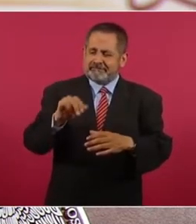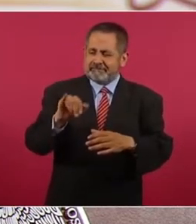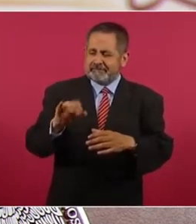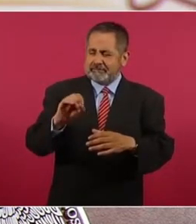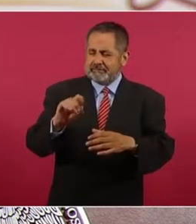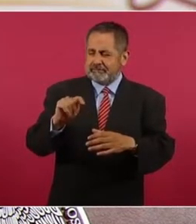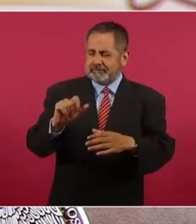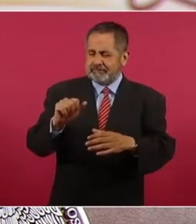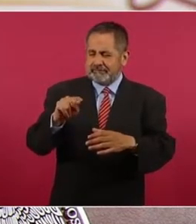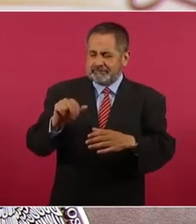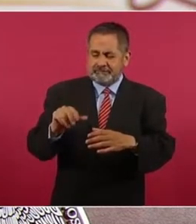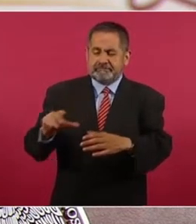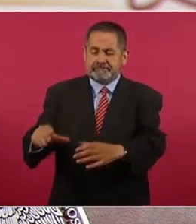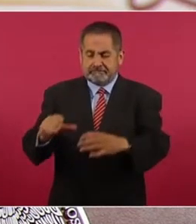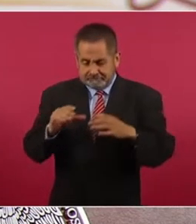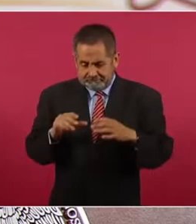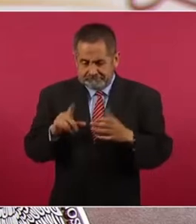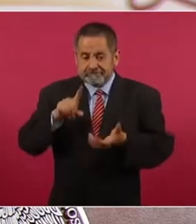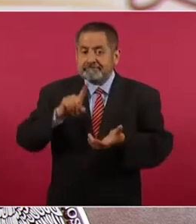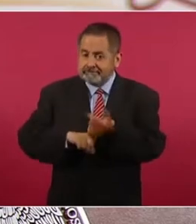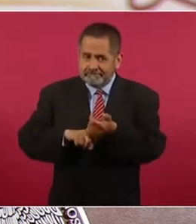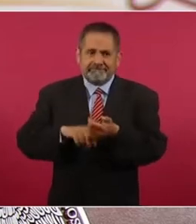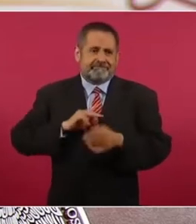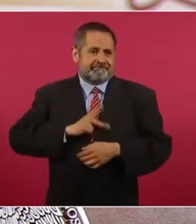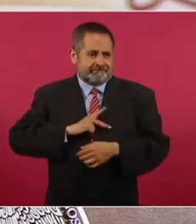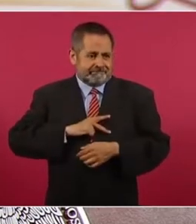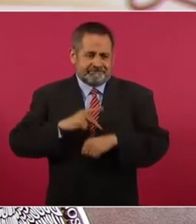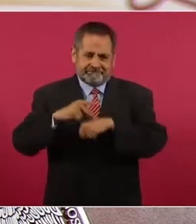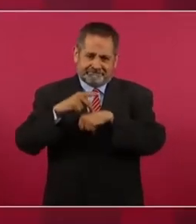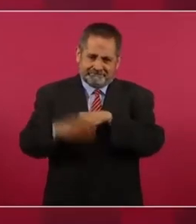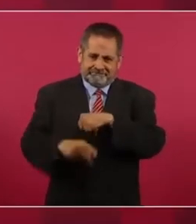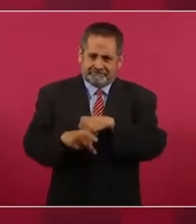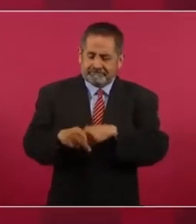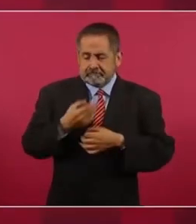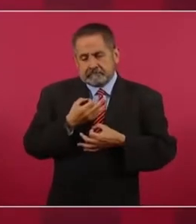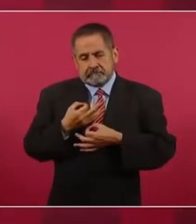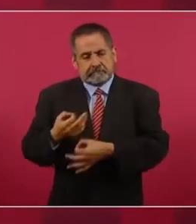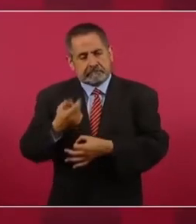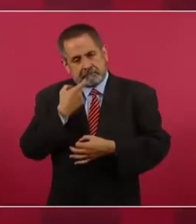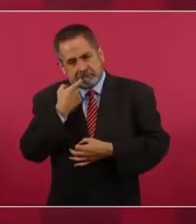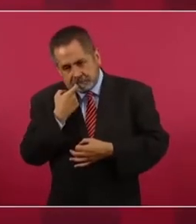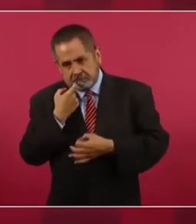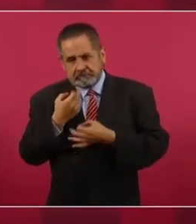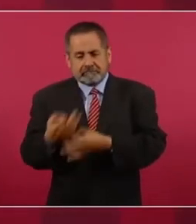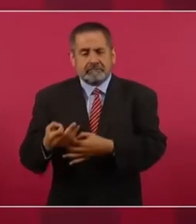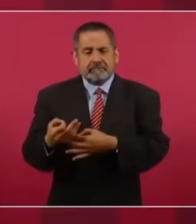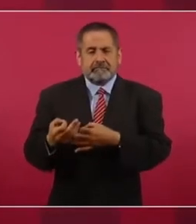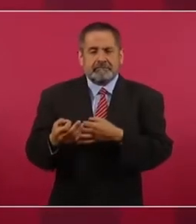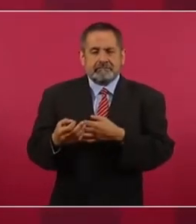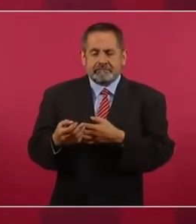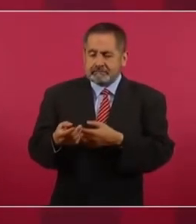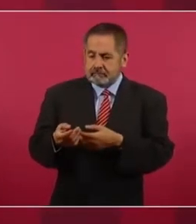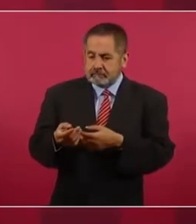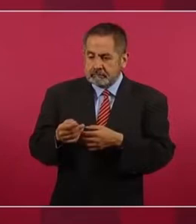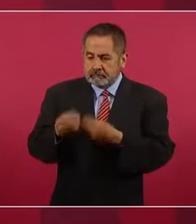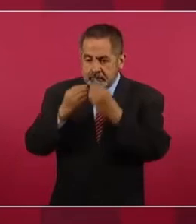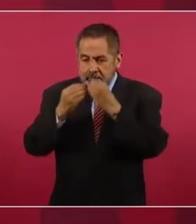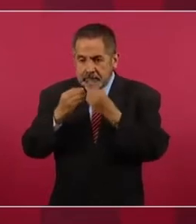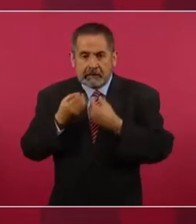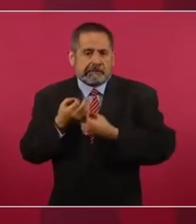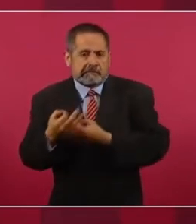es una planta que tiene productos tóxicos y tiene productos adictivos, causan adicción.